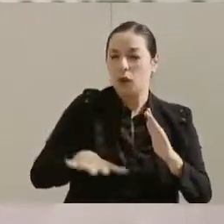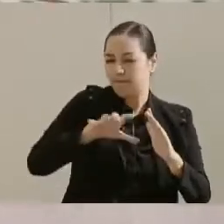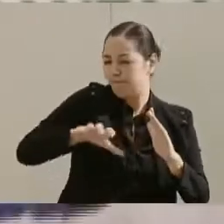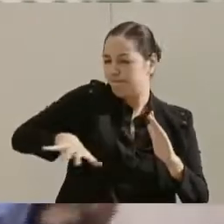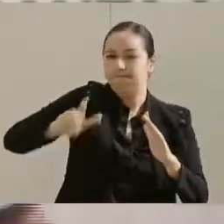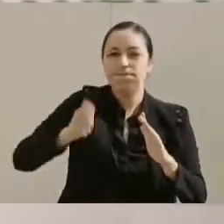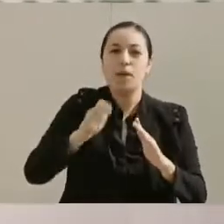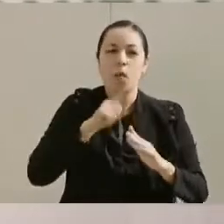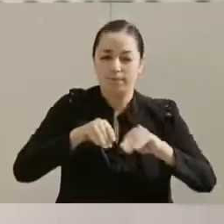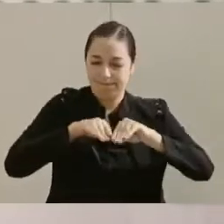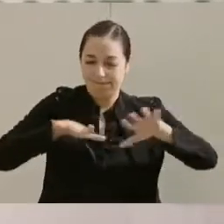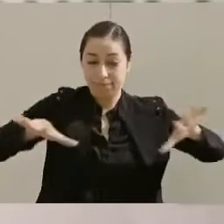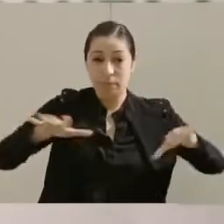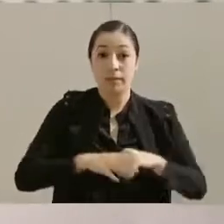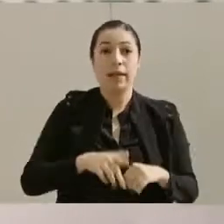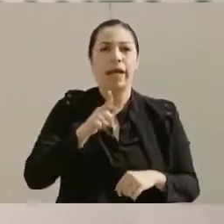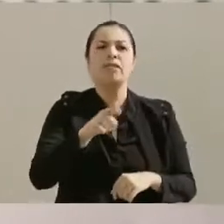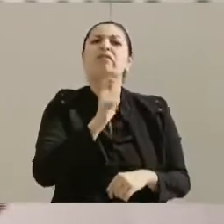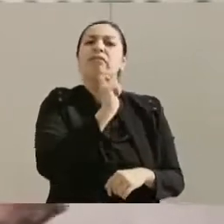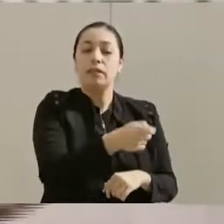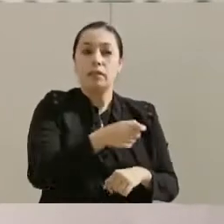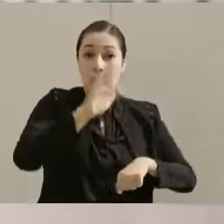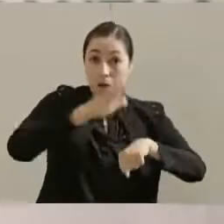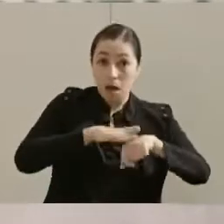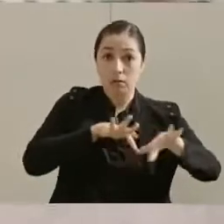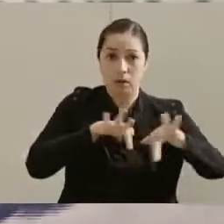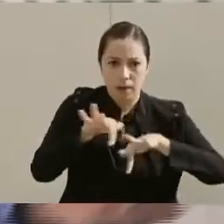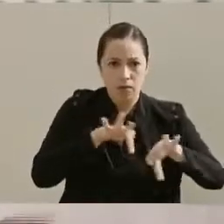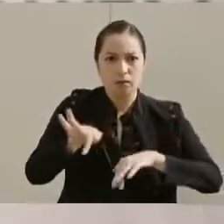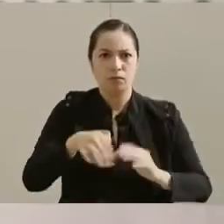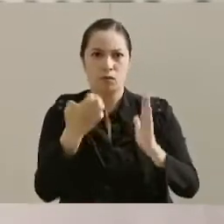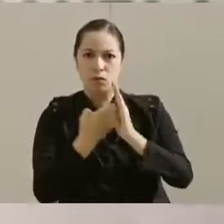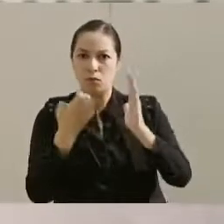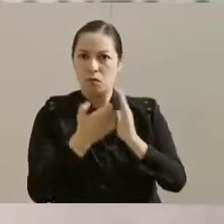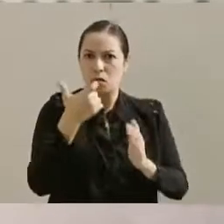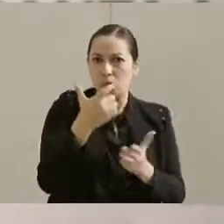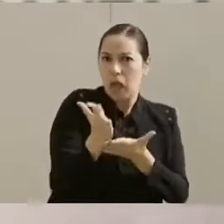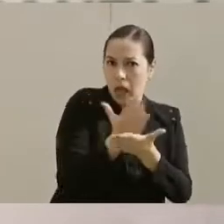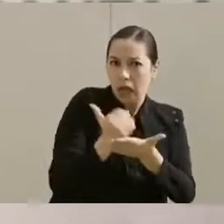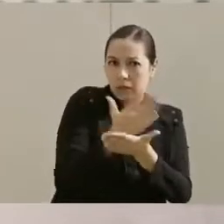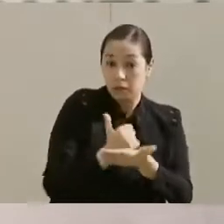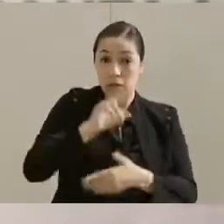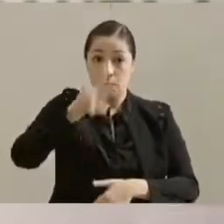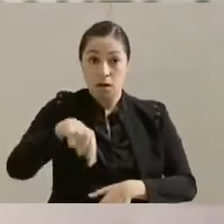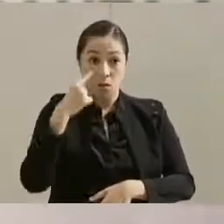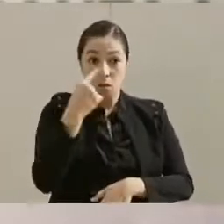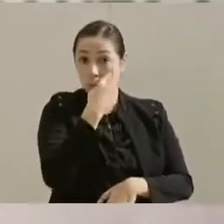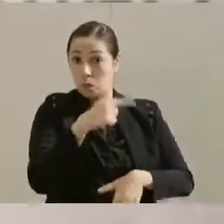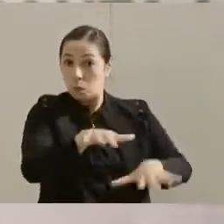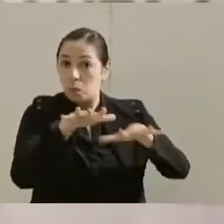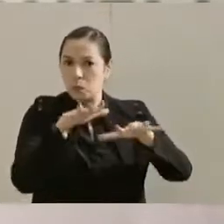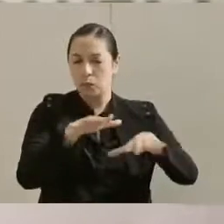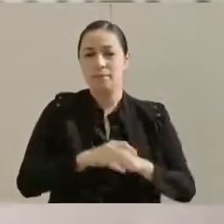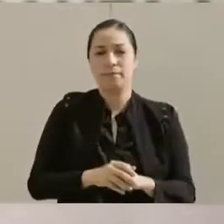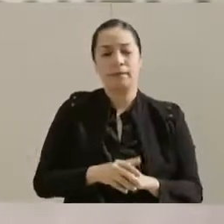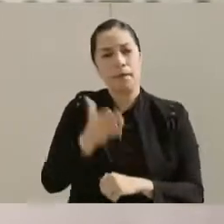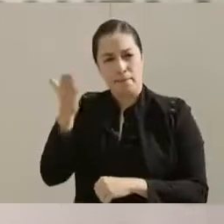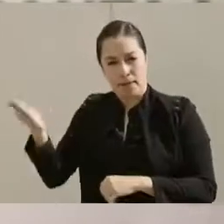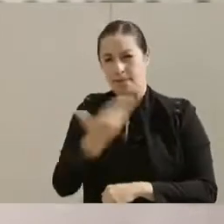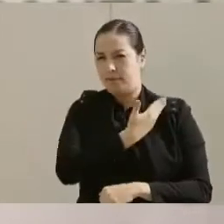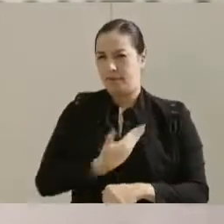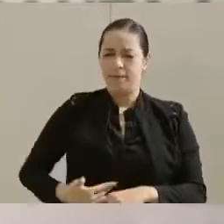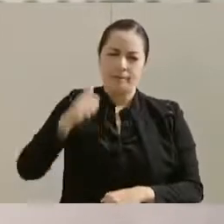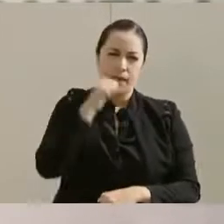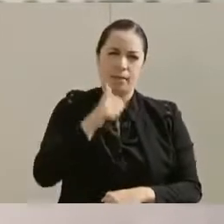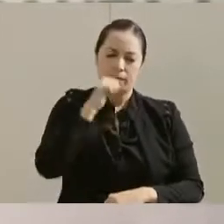economía, pues, va a ser impresionante. Presidente, usted le ha echado todo su